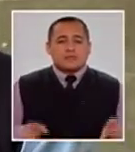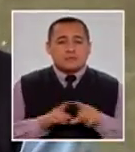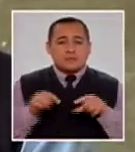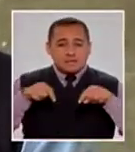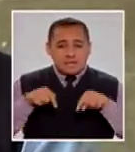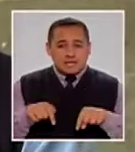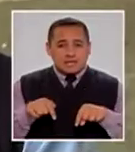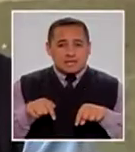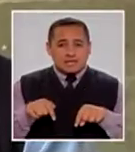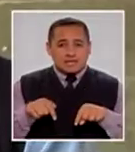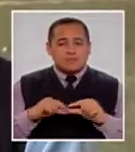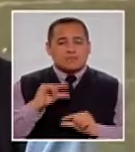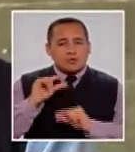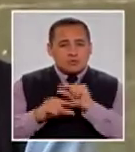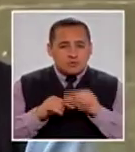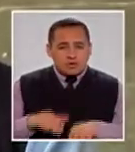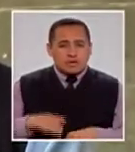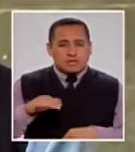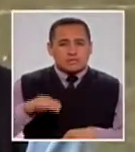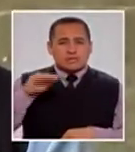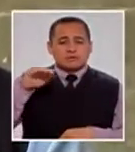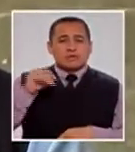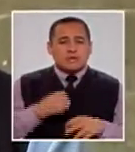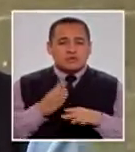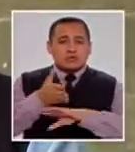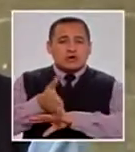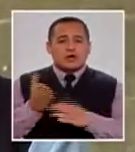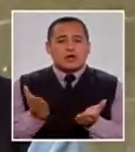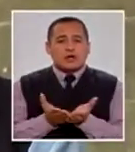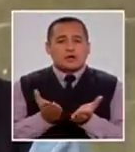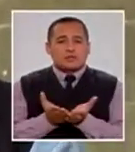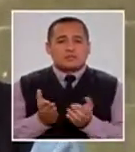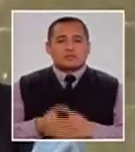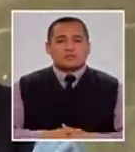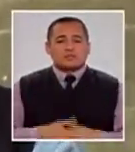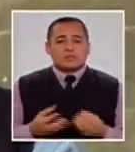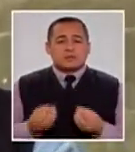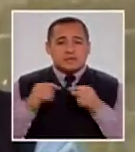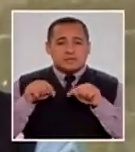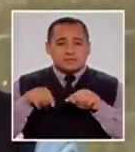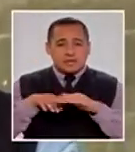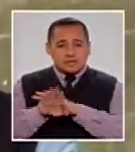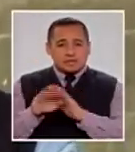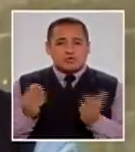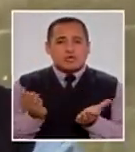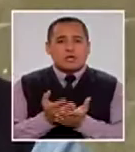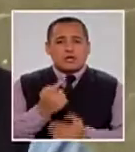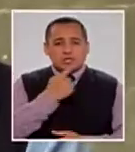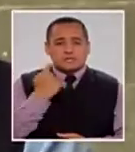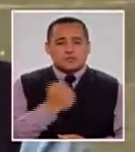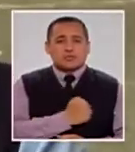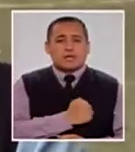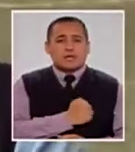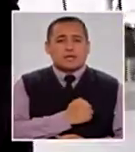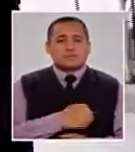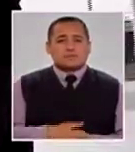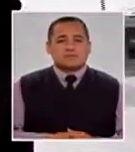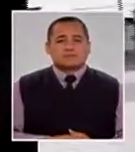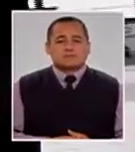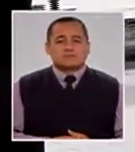Y de ahí, como se llama, él iba creciendo, creció hasta que ya entró al colegio. Ahora ya está en el colegio, ya está en la secundaria.